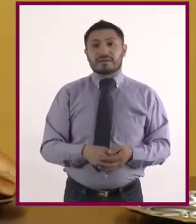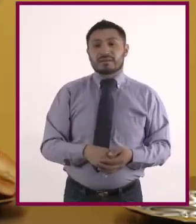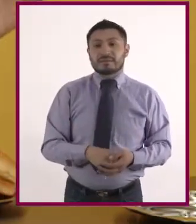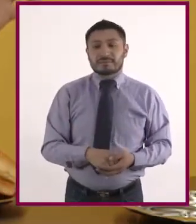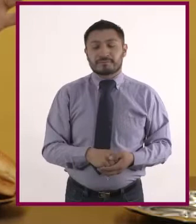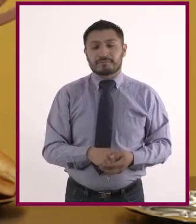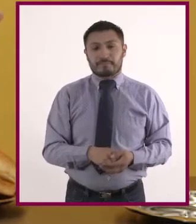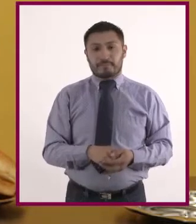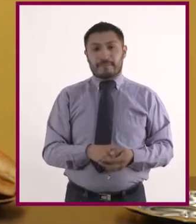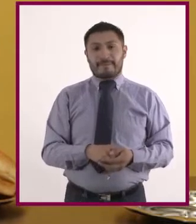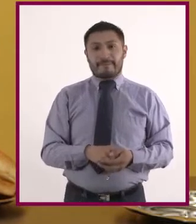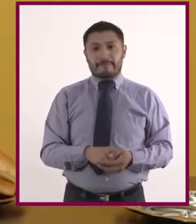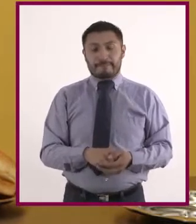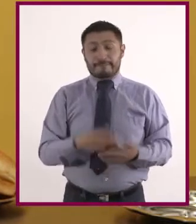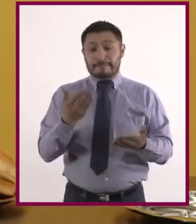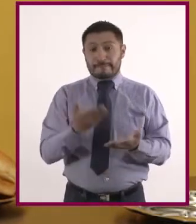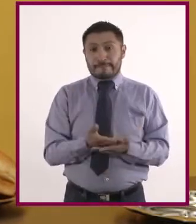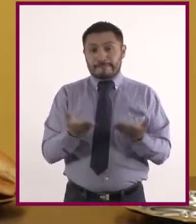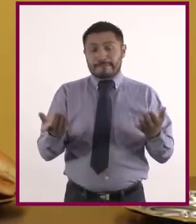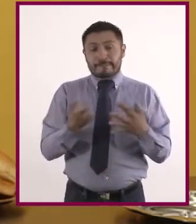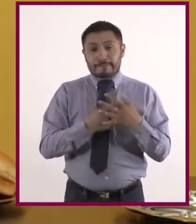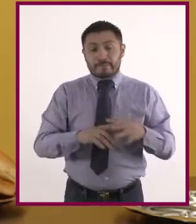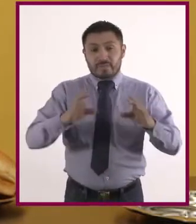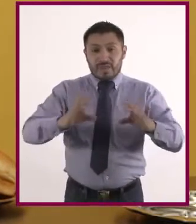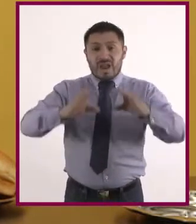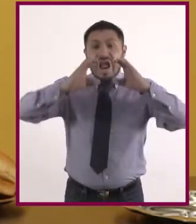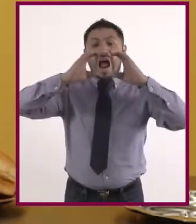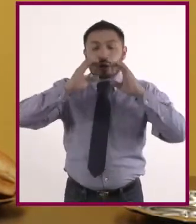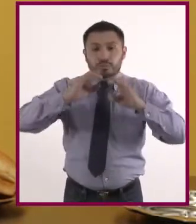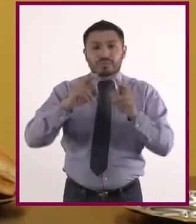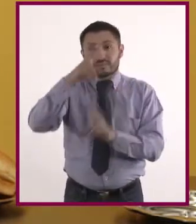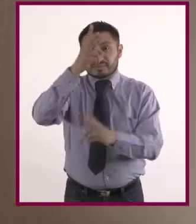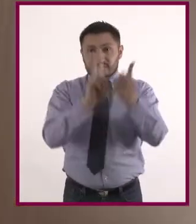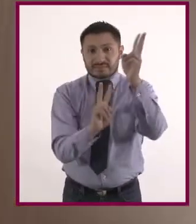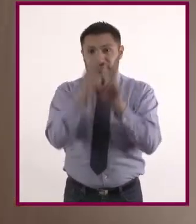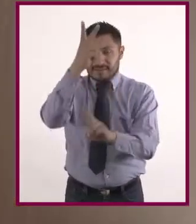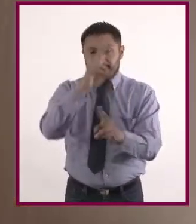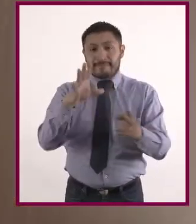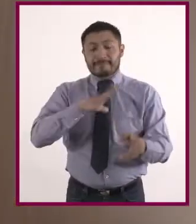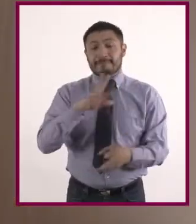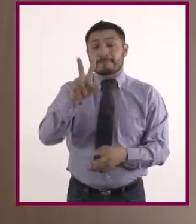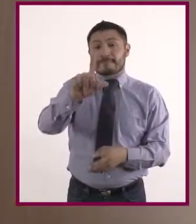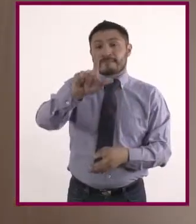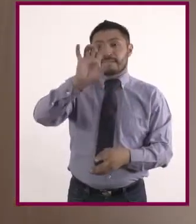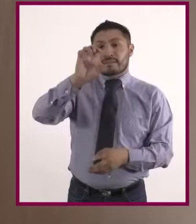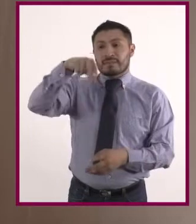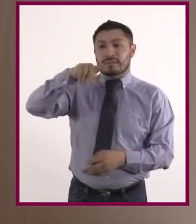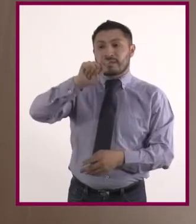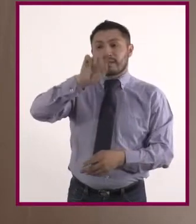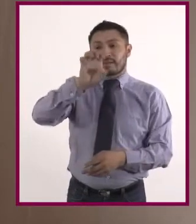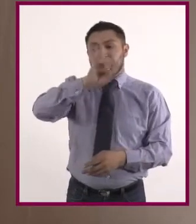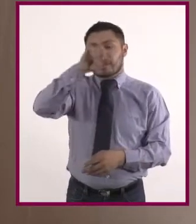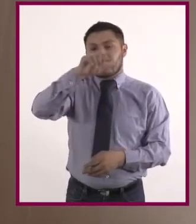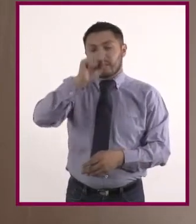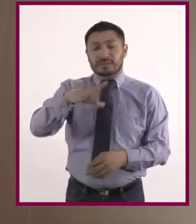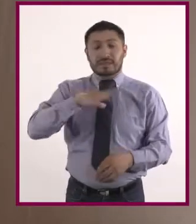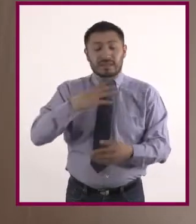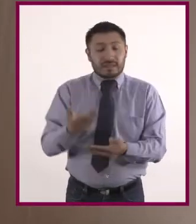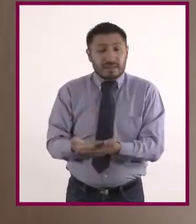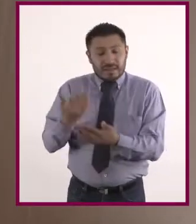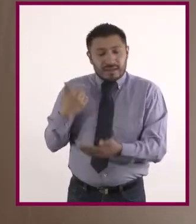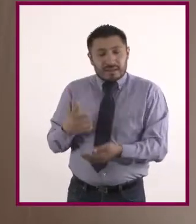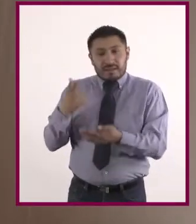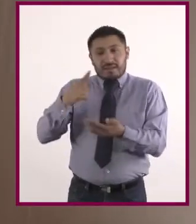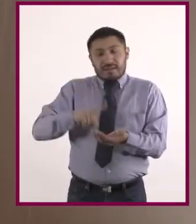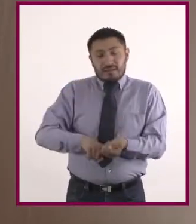Ahora sí, vamos a empezar a hacer nuestras hamburguesas. Aquí ya contamos con nuestras lentejas, las cuales fueron puestas a remojar